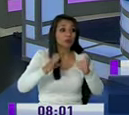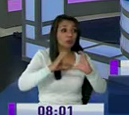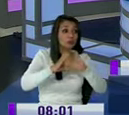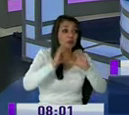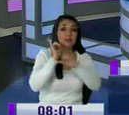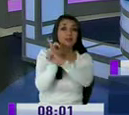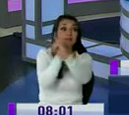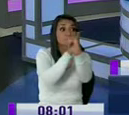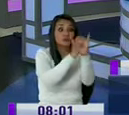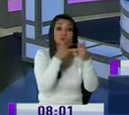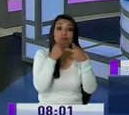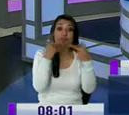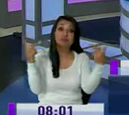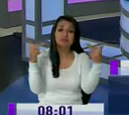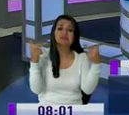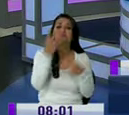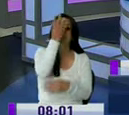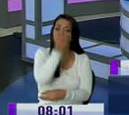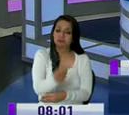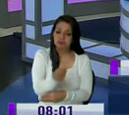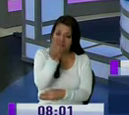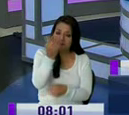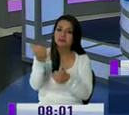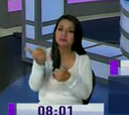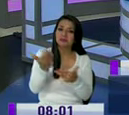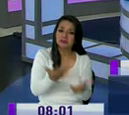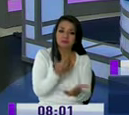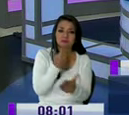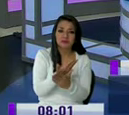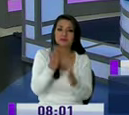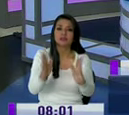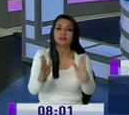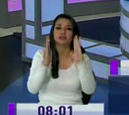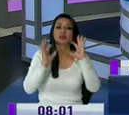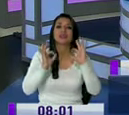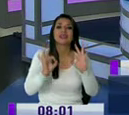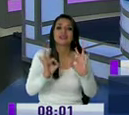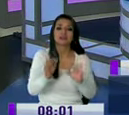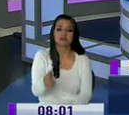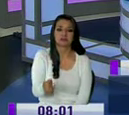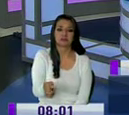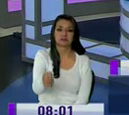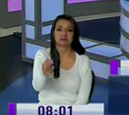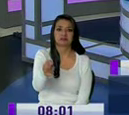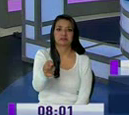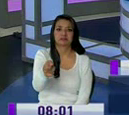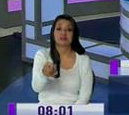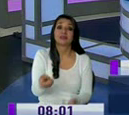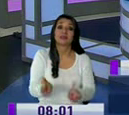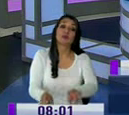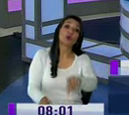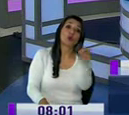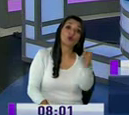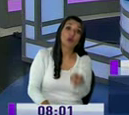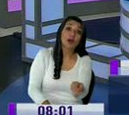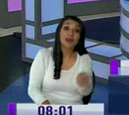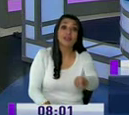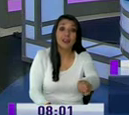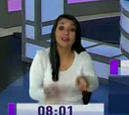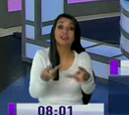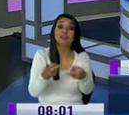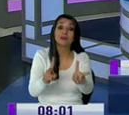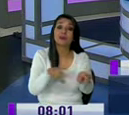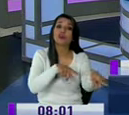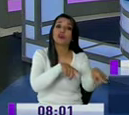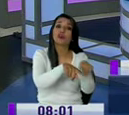dependencias. Hay que dar la bienvenida a ellos. hay que dar la bienvenida y están listos así, rec, grabando. A la competencia, saludos a la competencia.